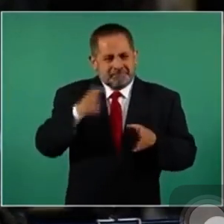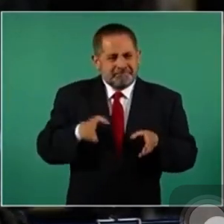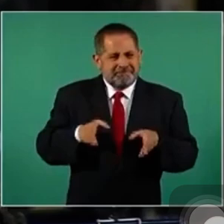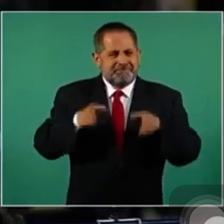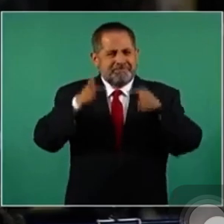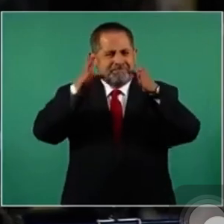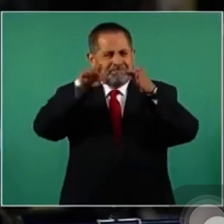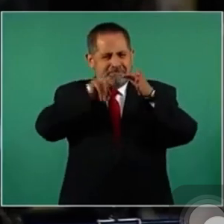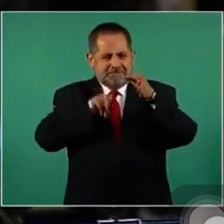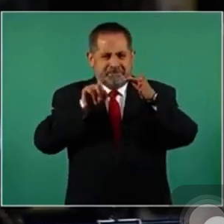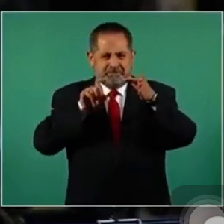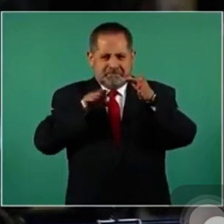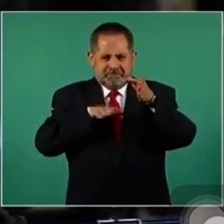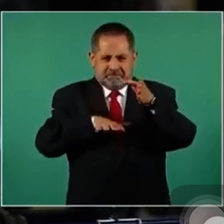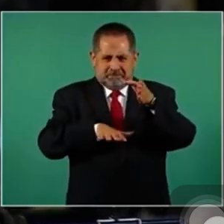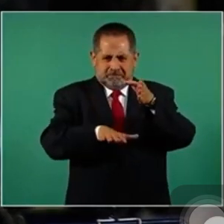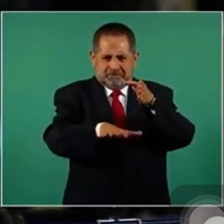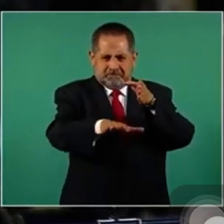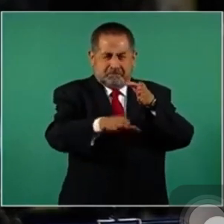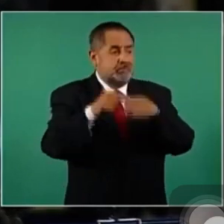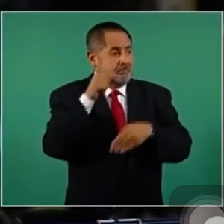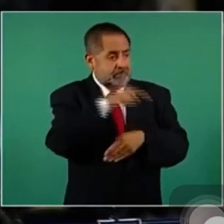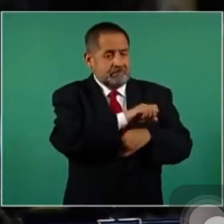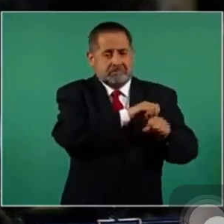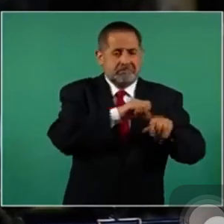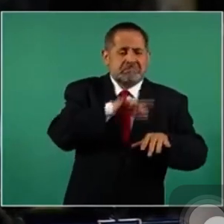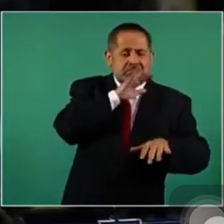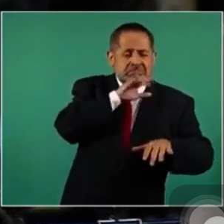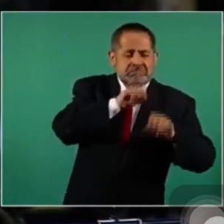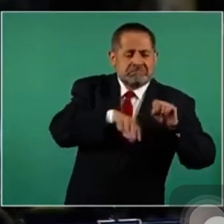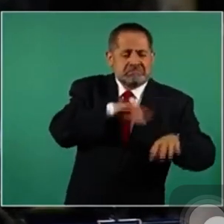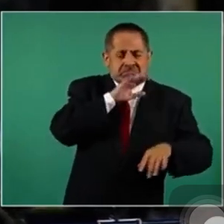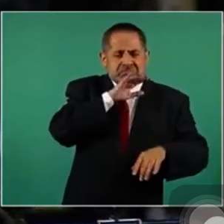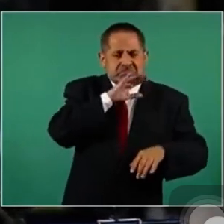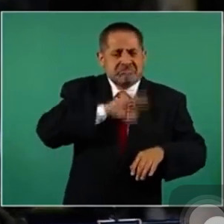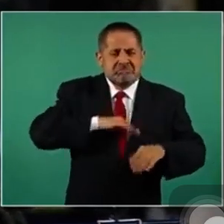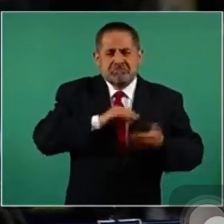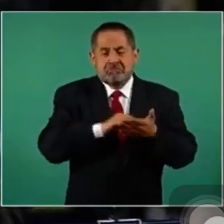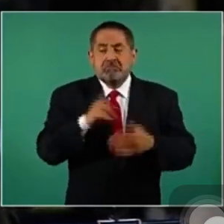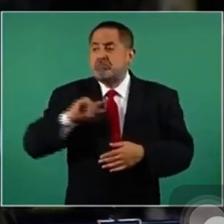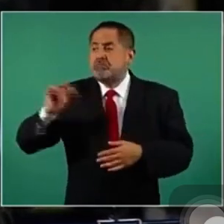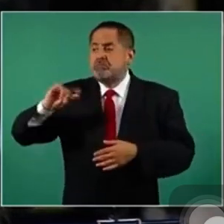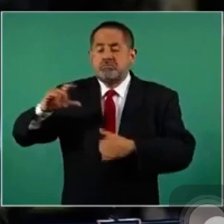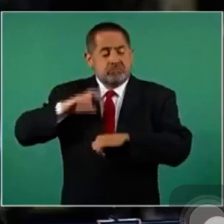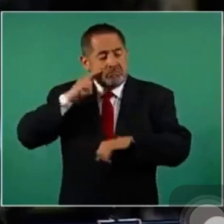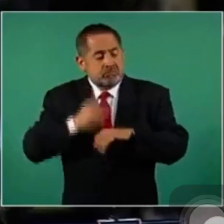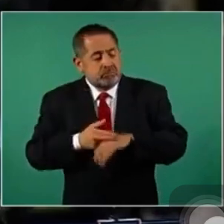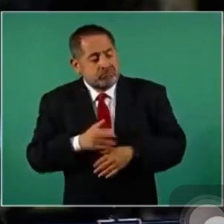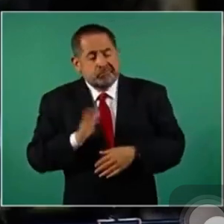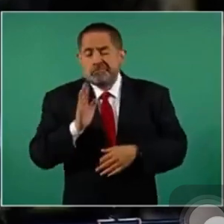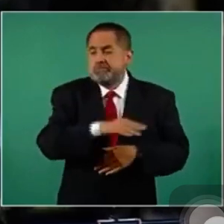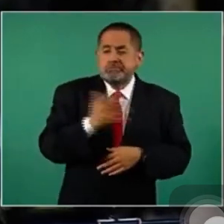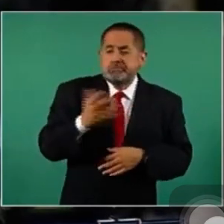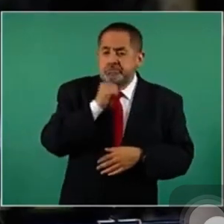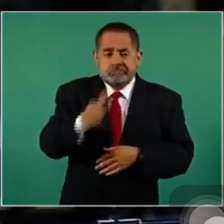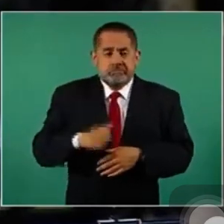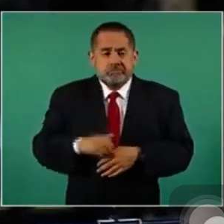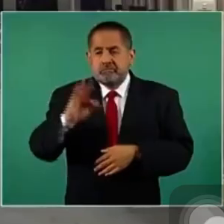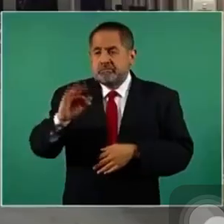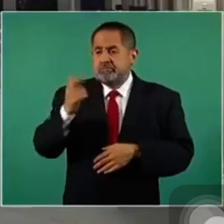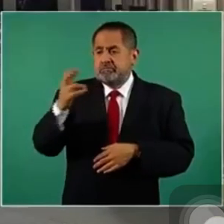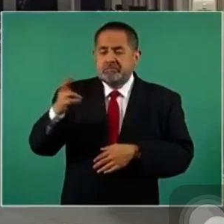y que las autoridades no han querido hacer nada, incluso la Fiscalía General de la República,